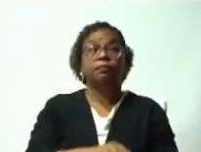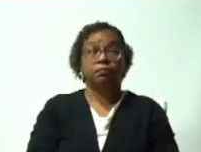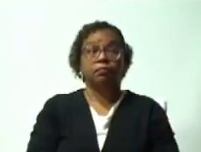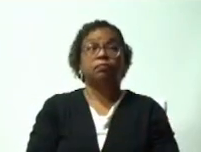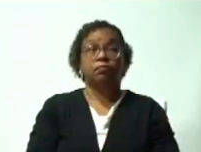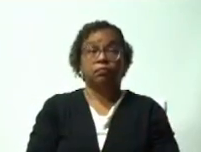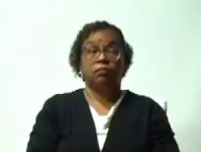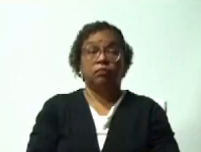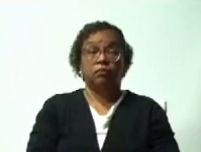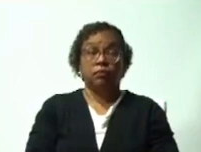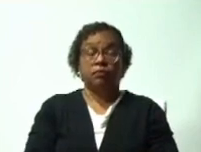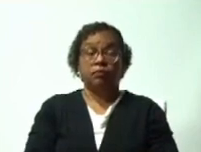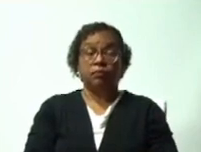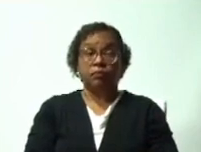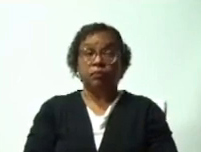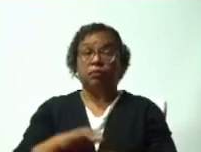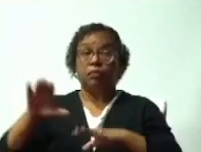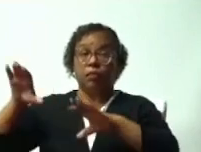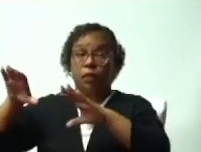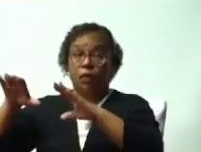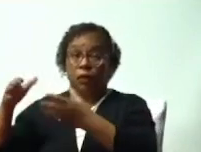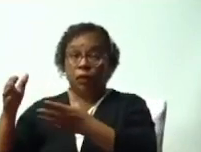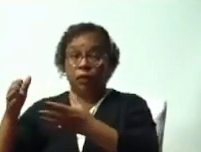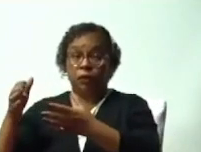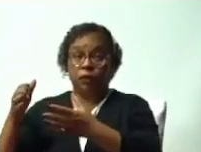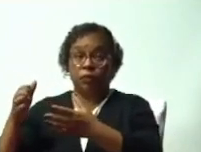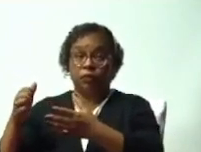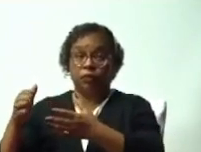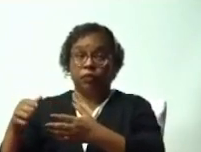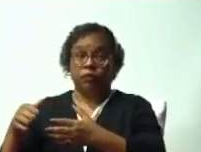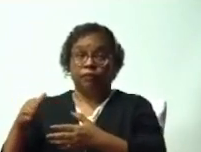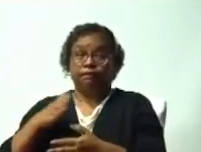indicar, honorable diputado Joel, el equipo técnico...